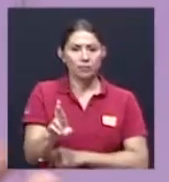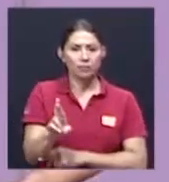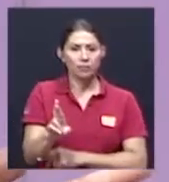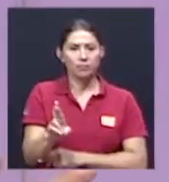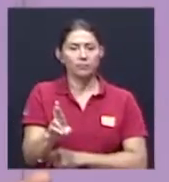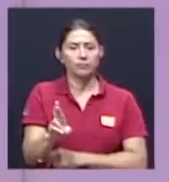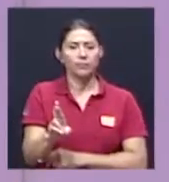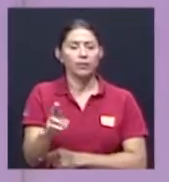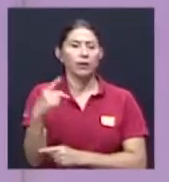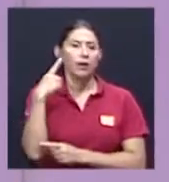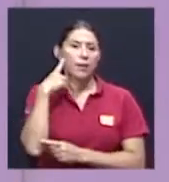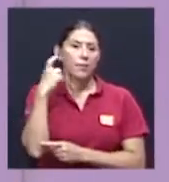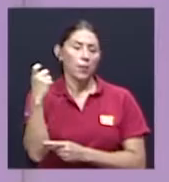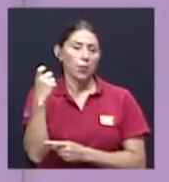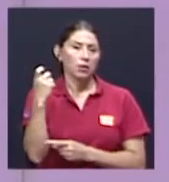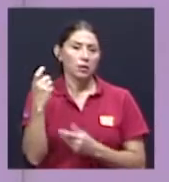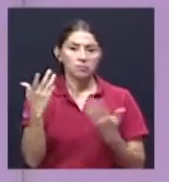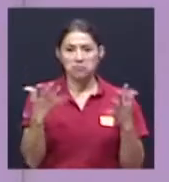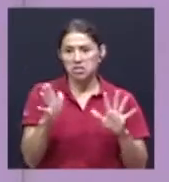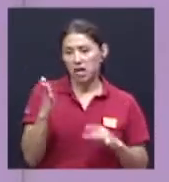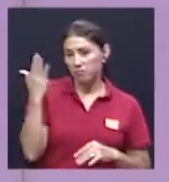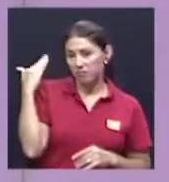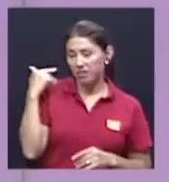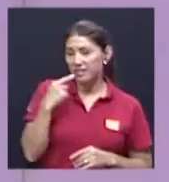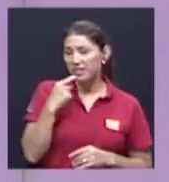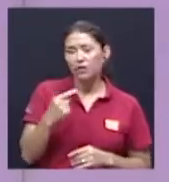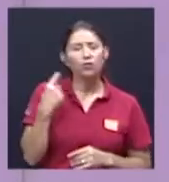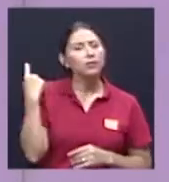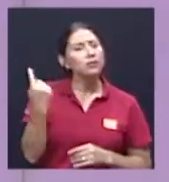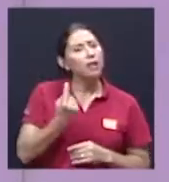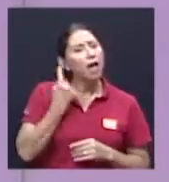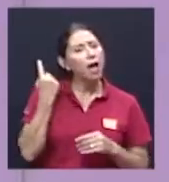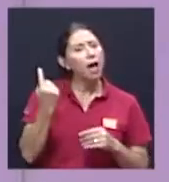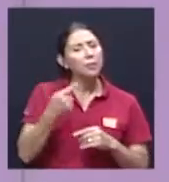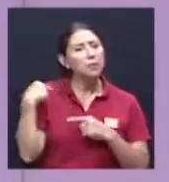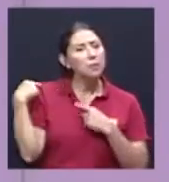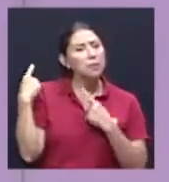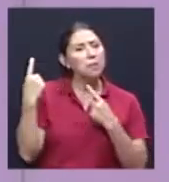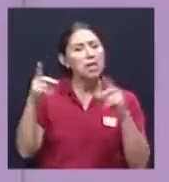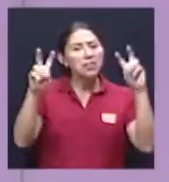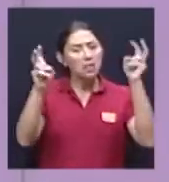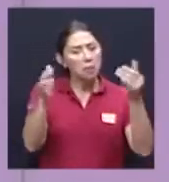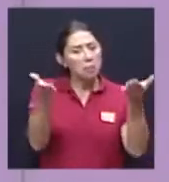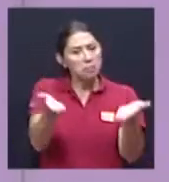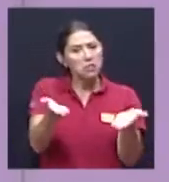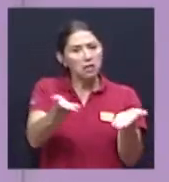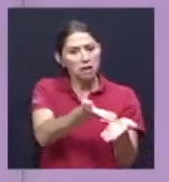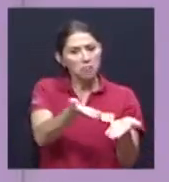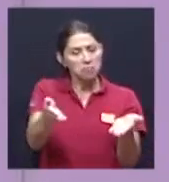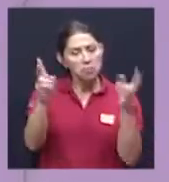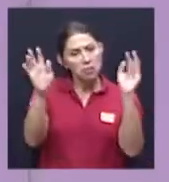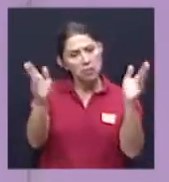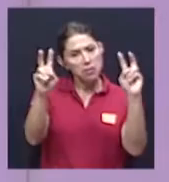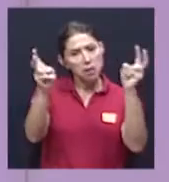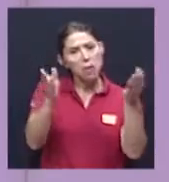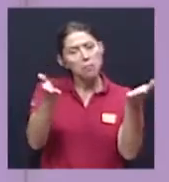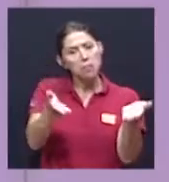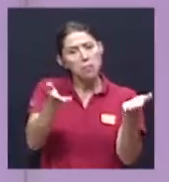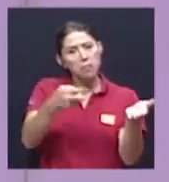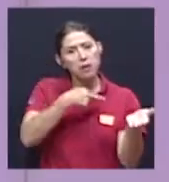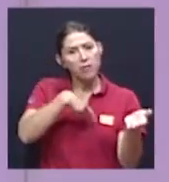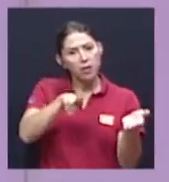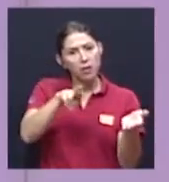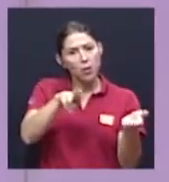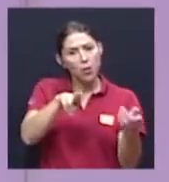porque, como ya se mencionó, ¿verdad?, siempre ha estado presente el tema, pero ha estado presente de manera inscrita